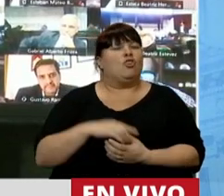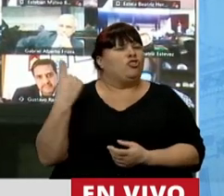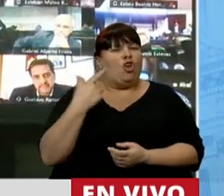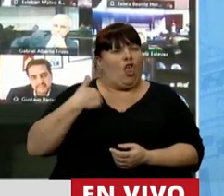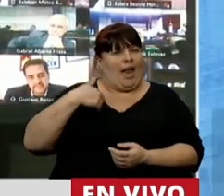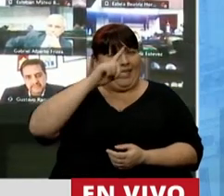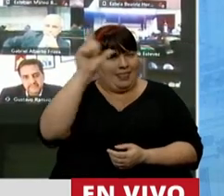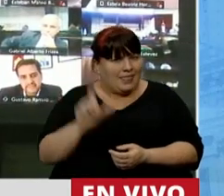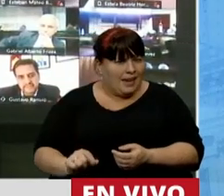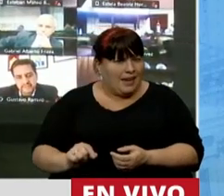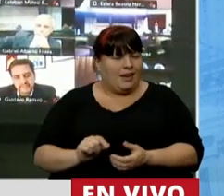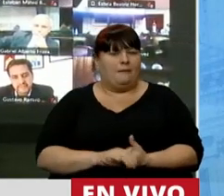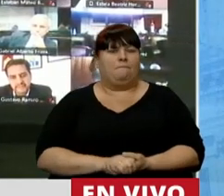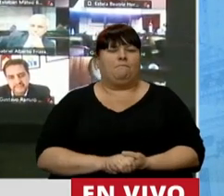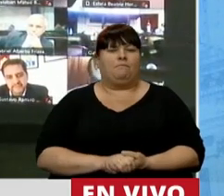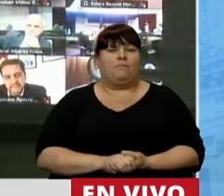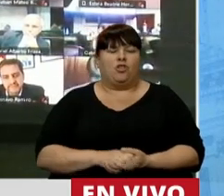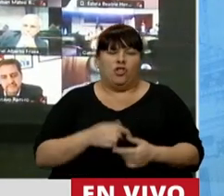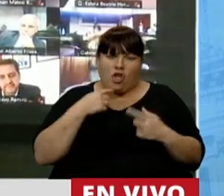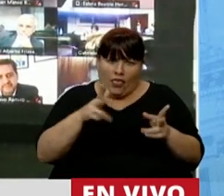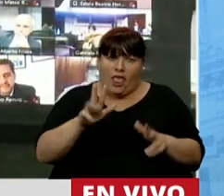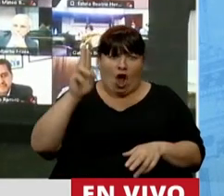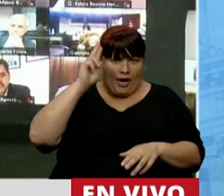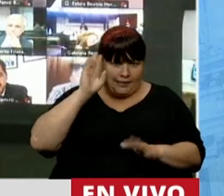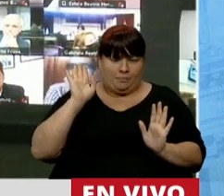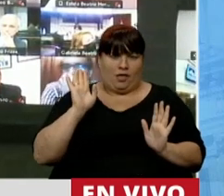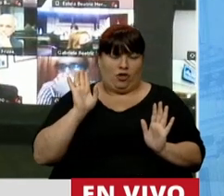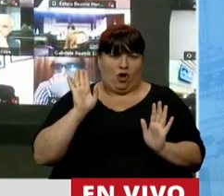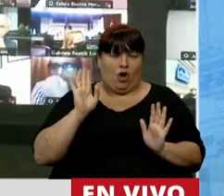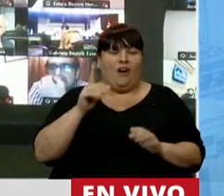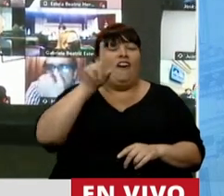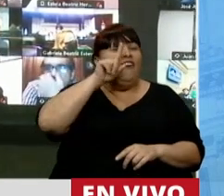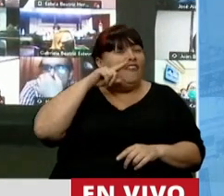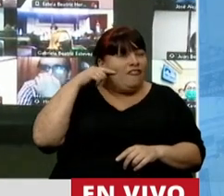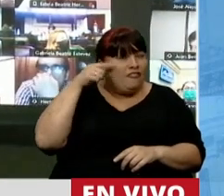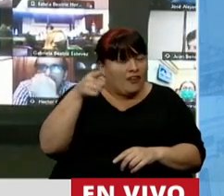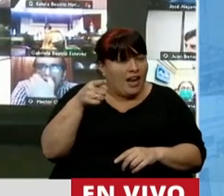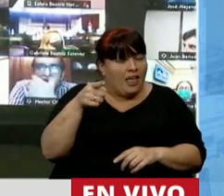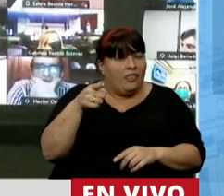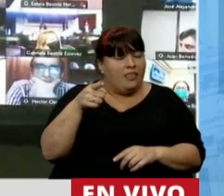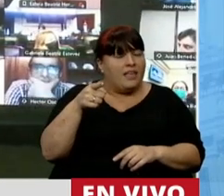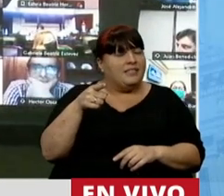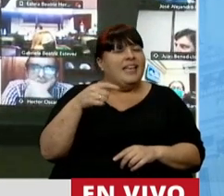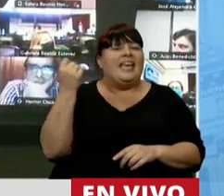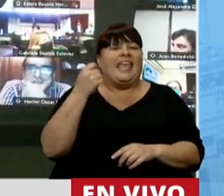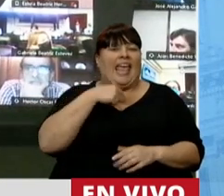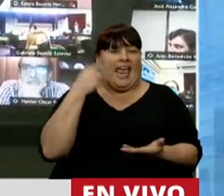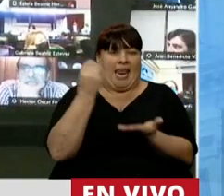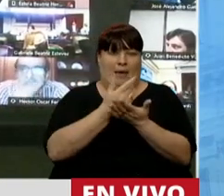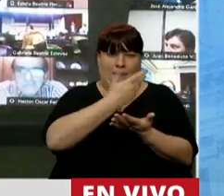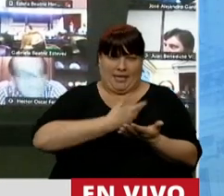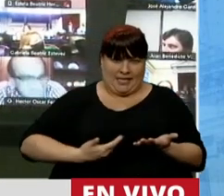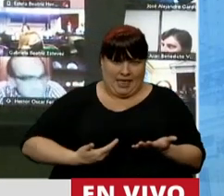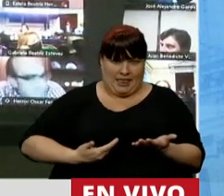argentinos y lo digo con respeto que Alberto Fernández quería ser presidente.